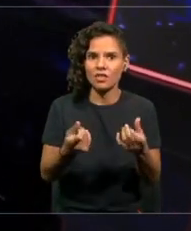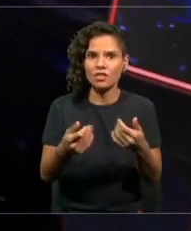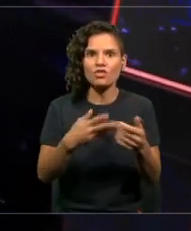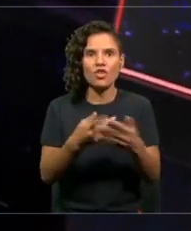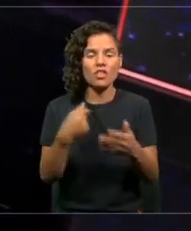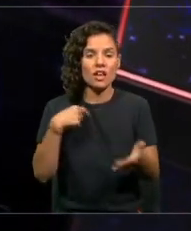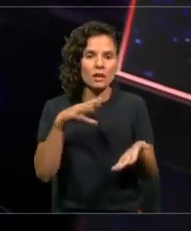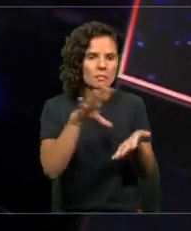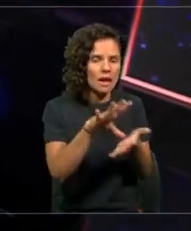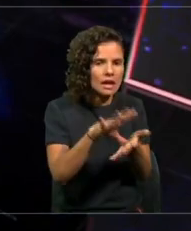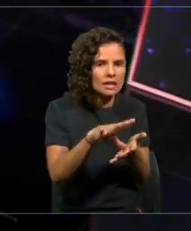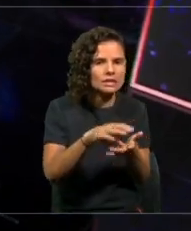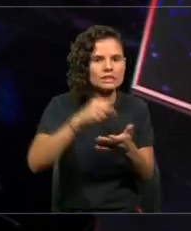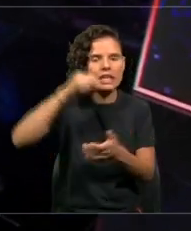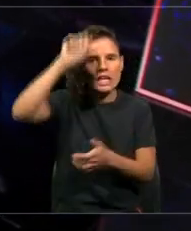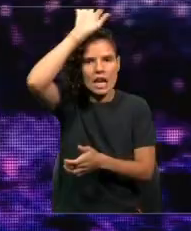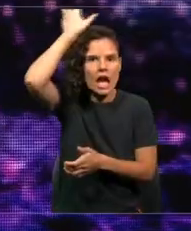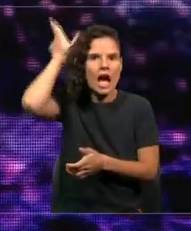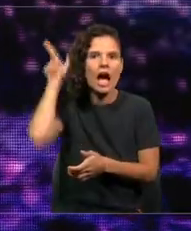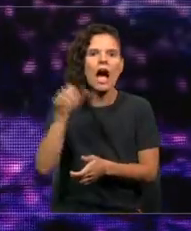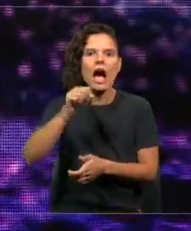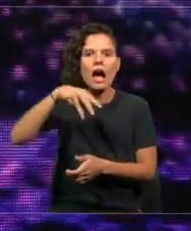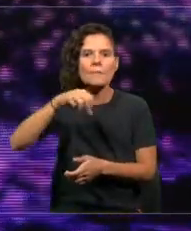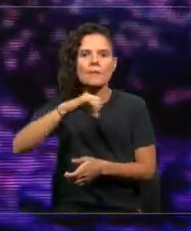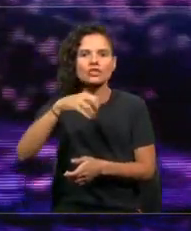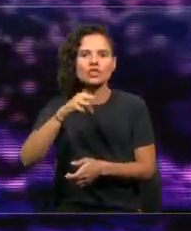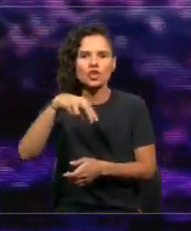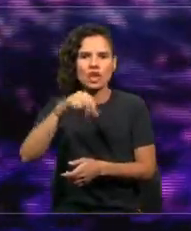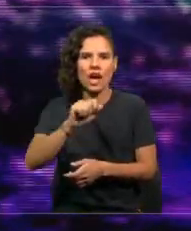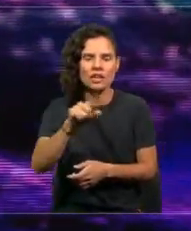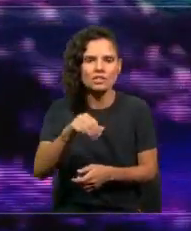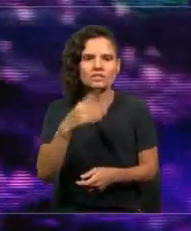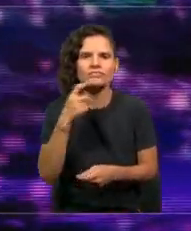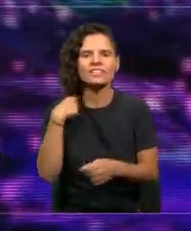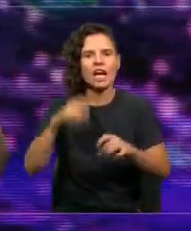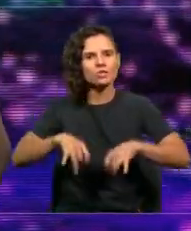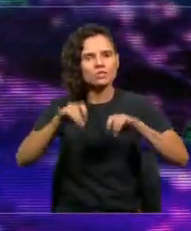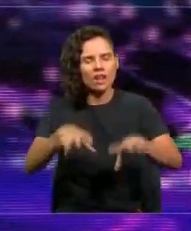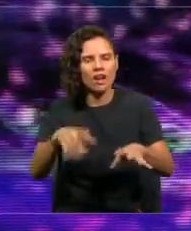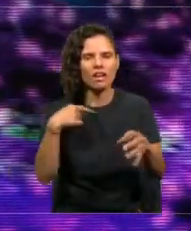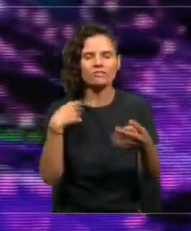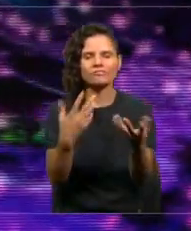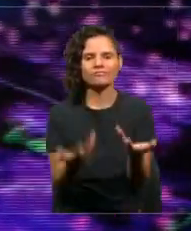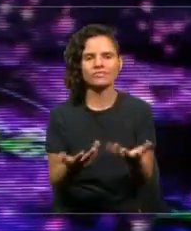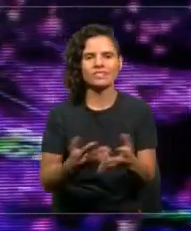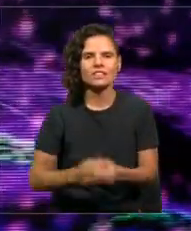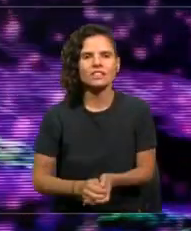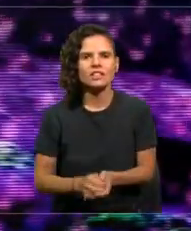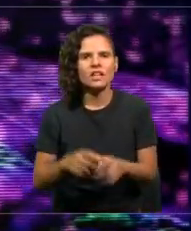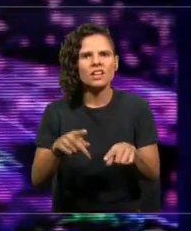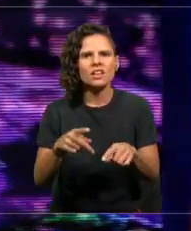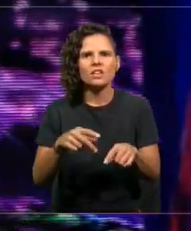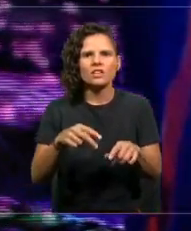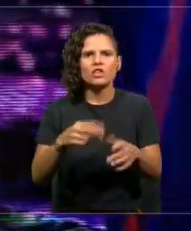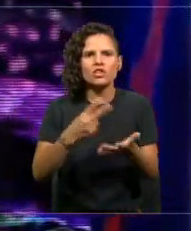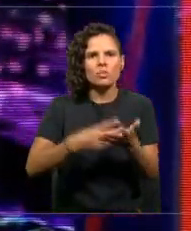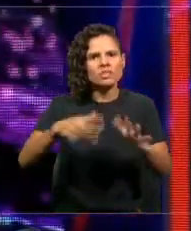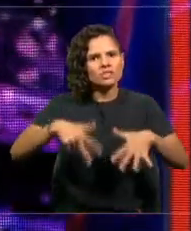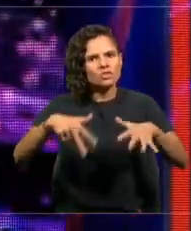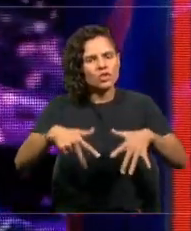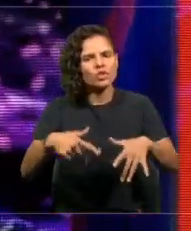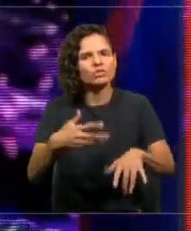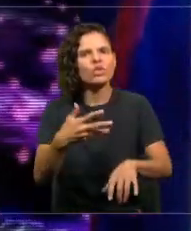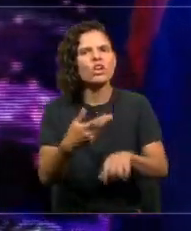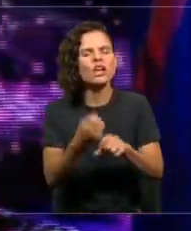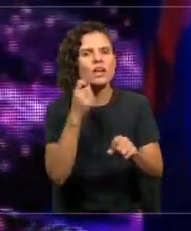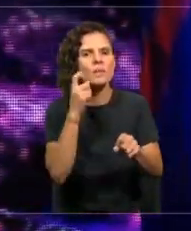Amazonas, Australia, etc. El 2018, el panel de los científicos que analiza el